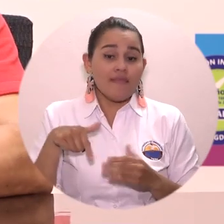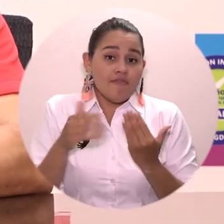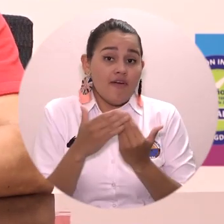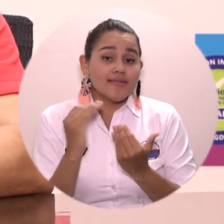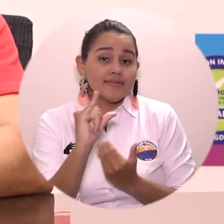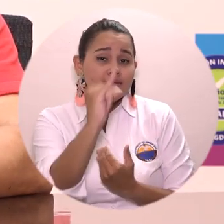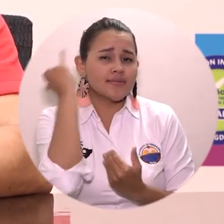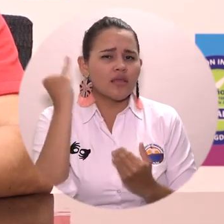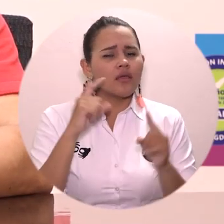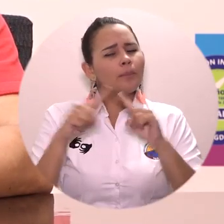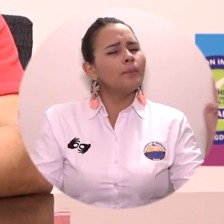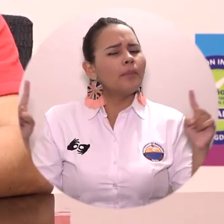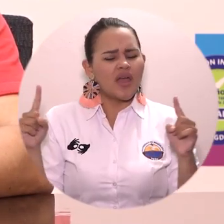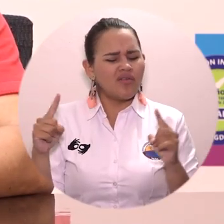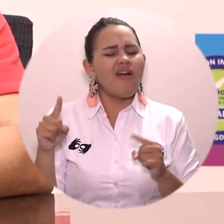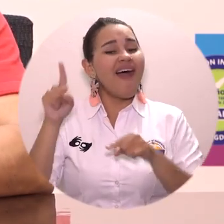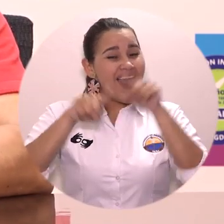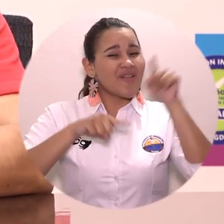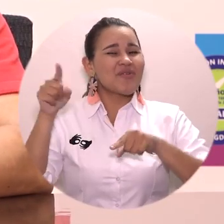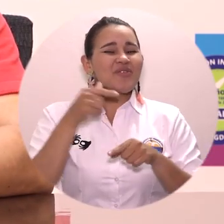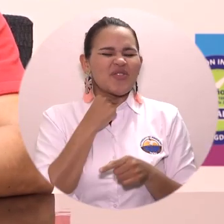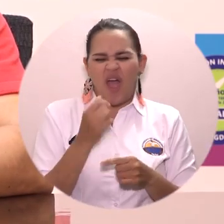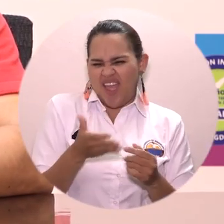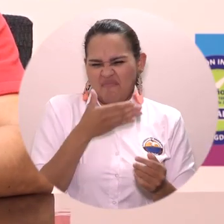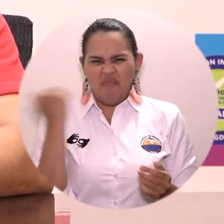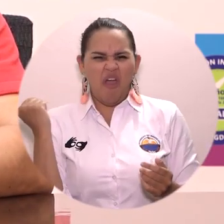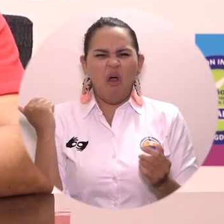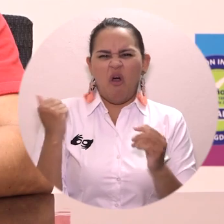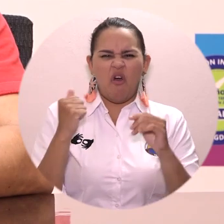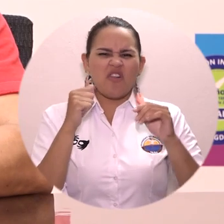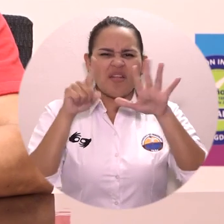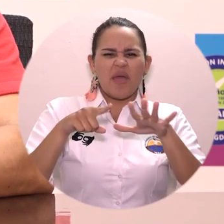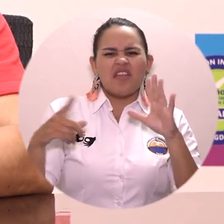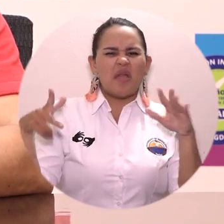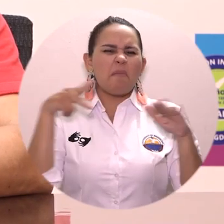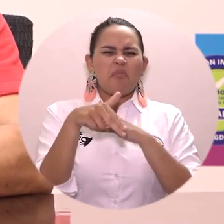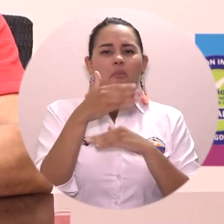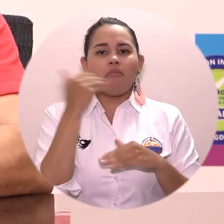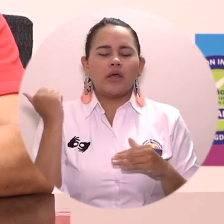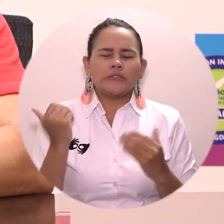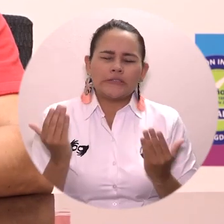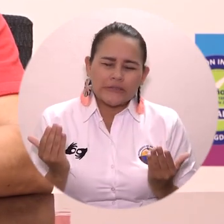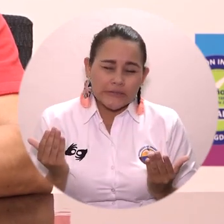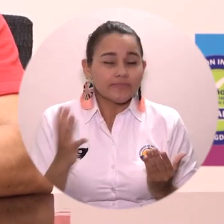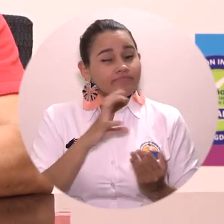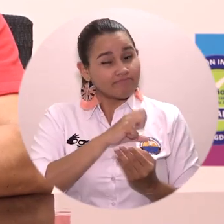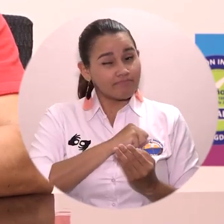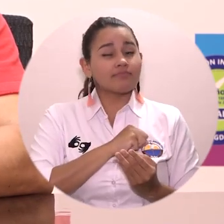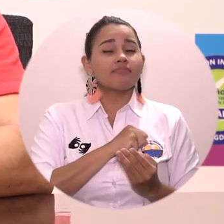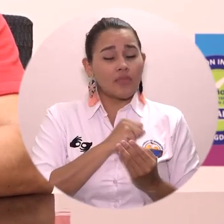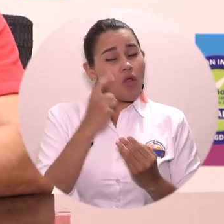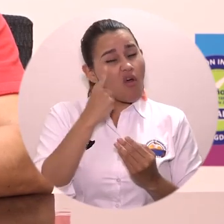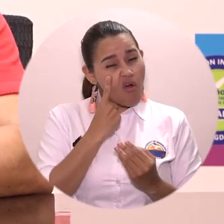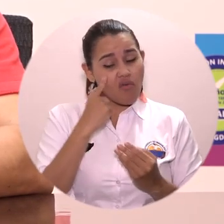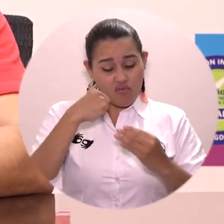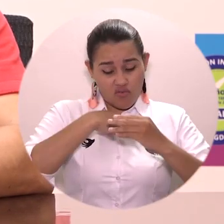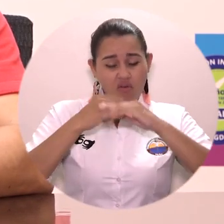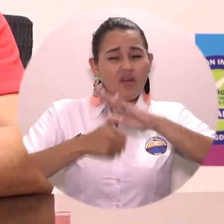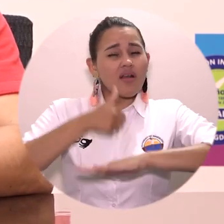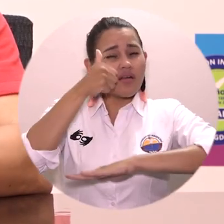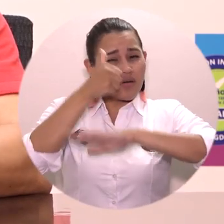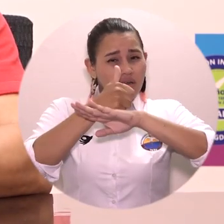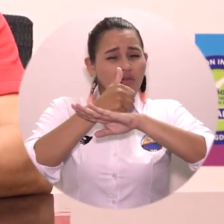dependen sus ingresos de la Universidad del Magdalena. Yo como rector tengo que ser responsable no solamente por el proceso formativo, sino también